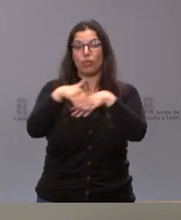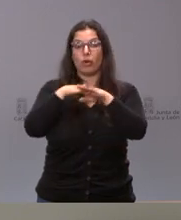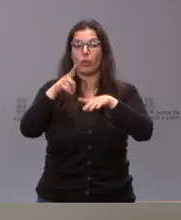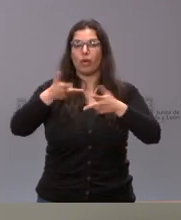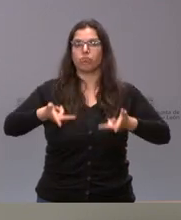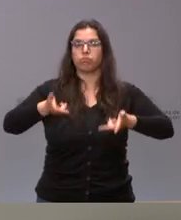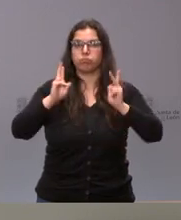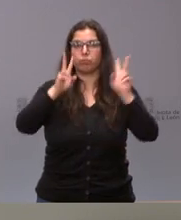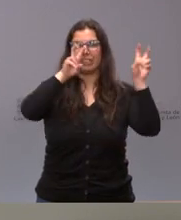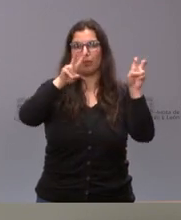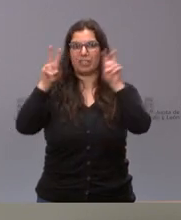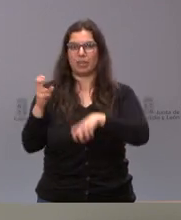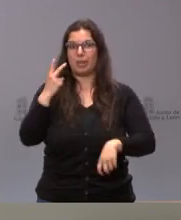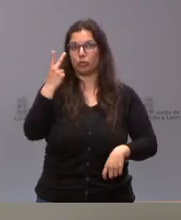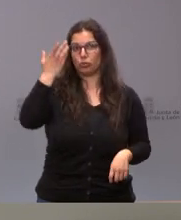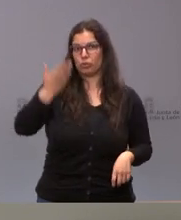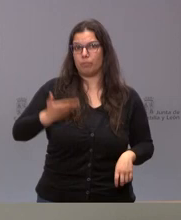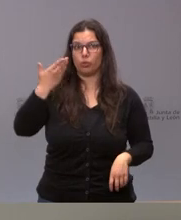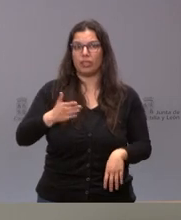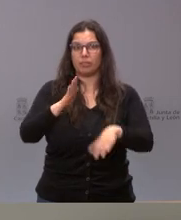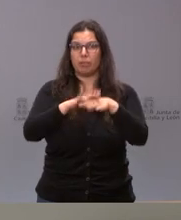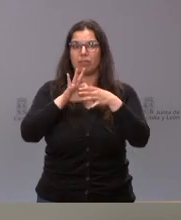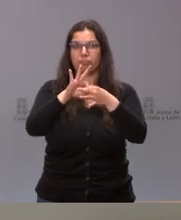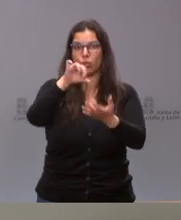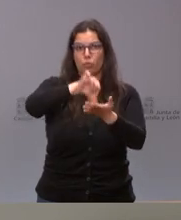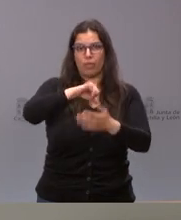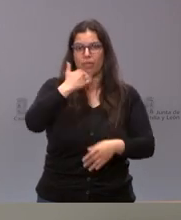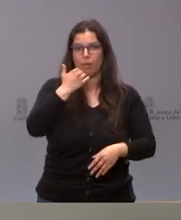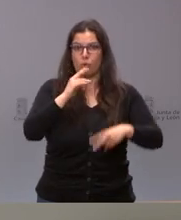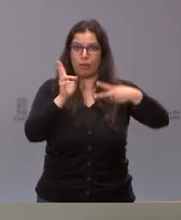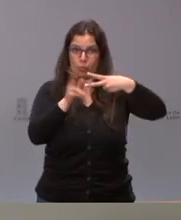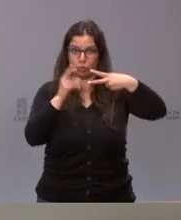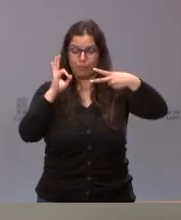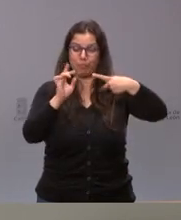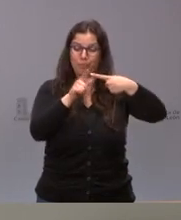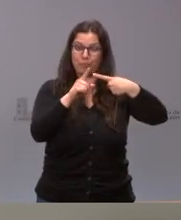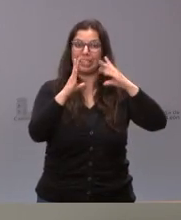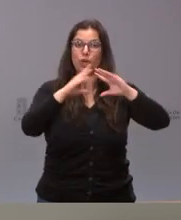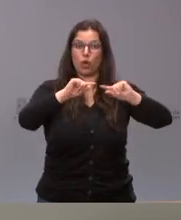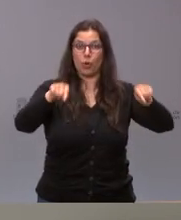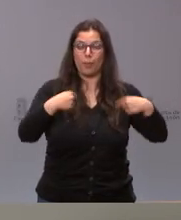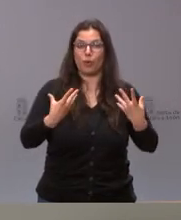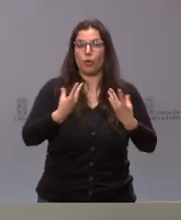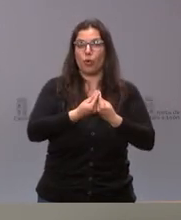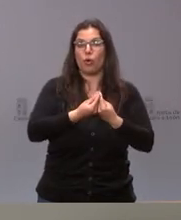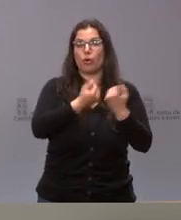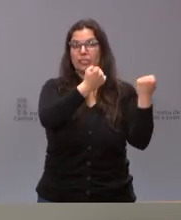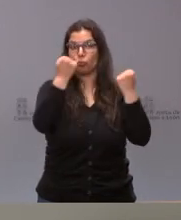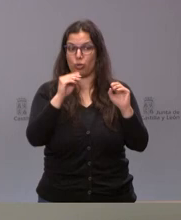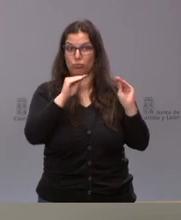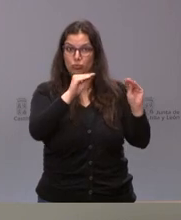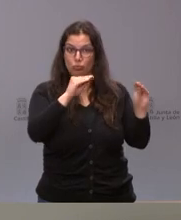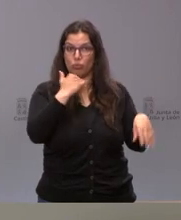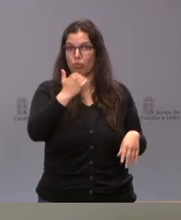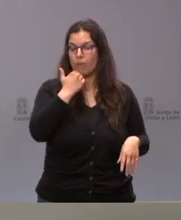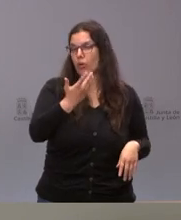cuestiones para la ciudad de Zamora. El primero de ellos era un convenio con las instituciones de Zamora, tanto con la